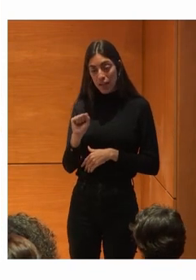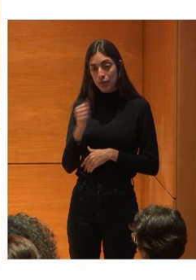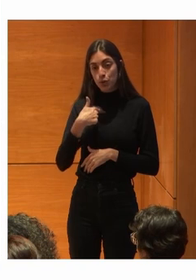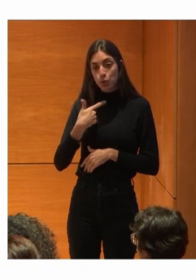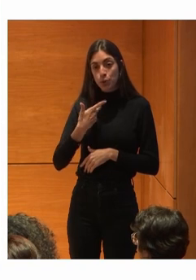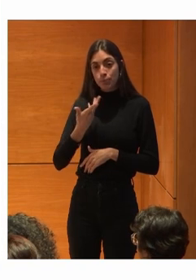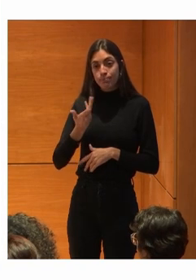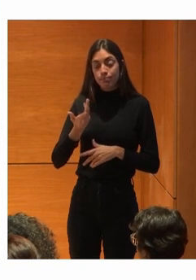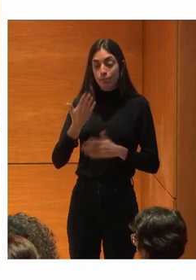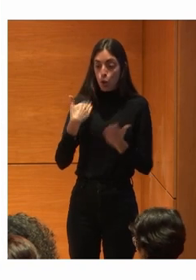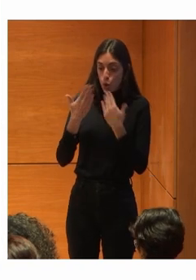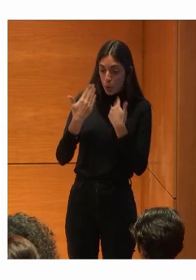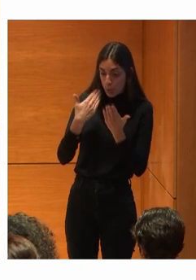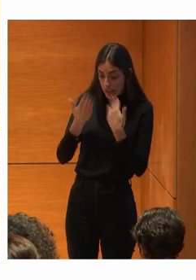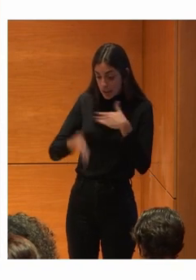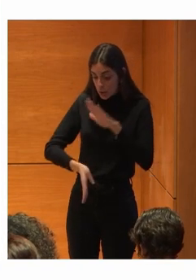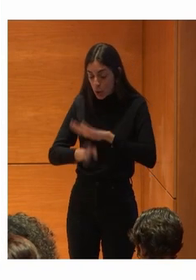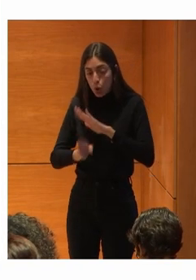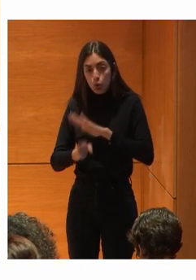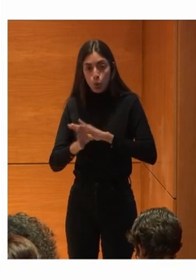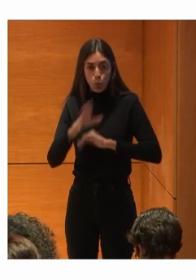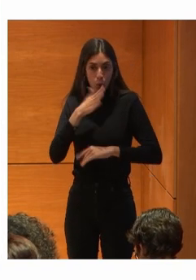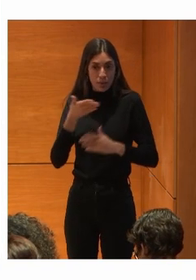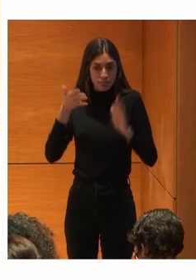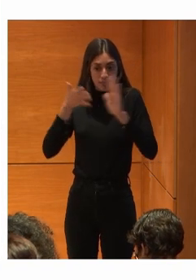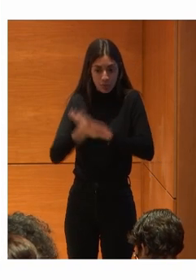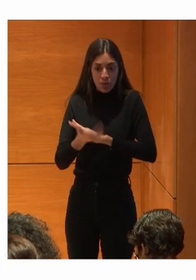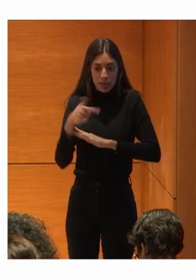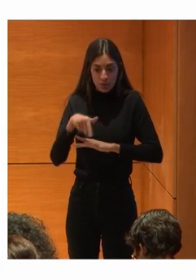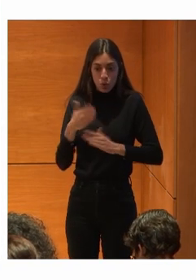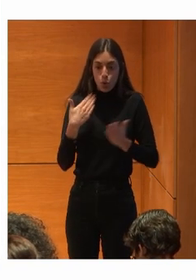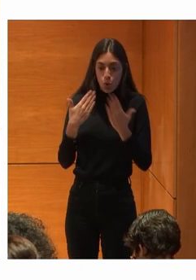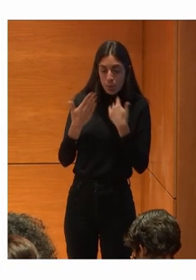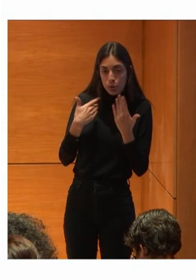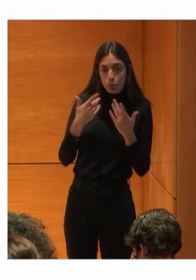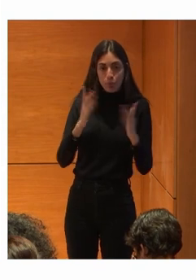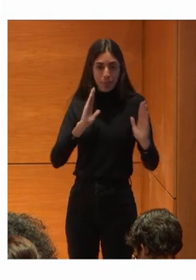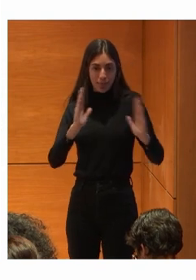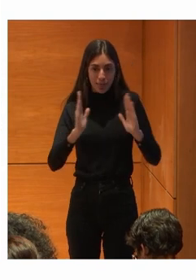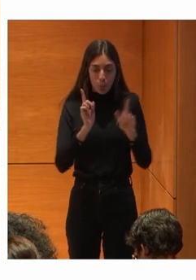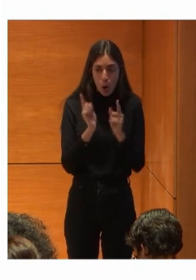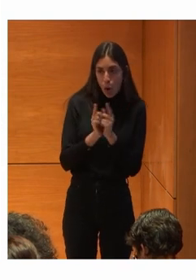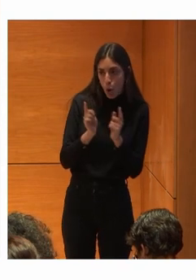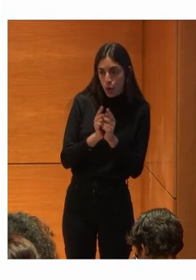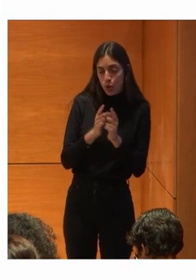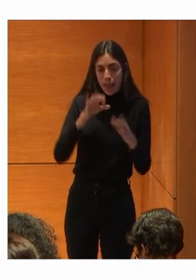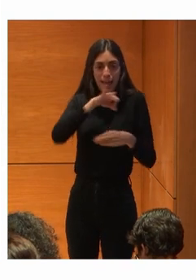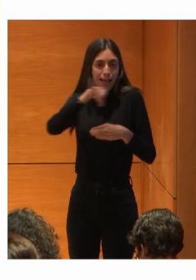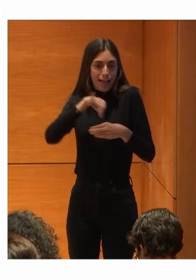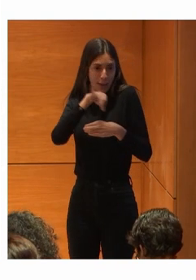Seguiríamos La conversación Porque esto No deja de ser Pues Un ratito De conversación Con el café